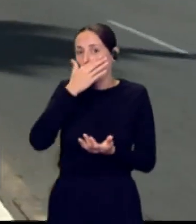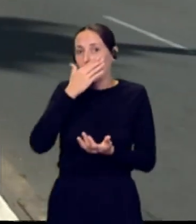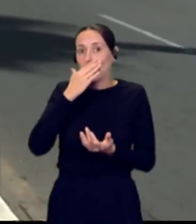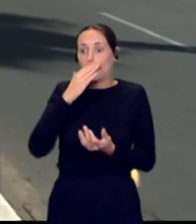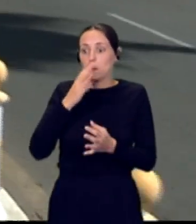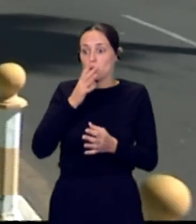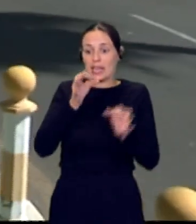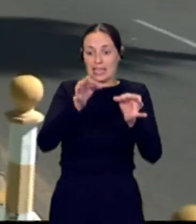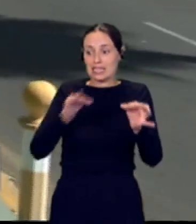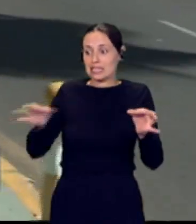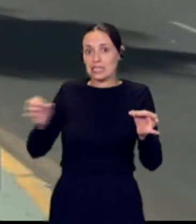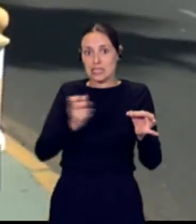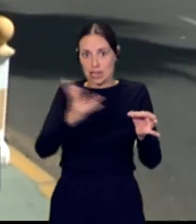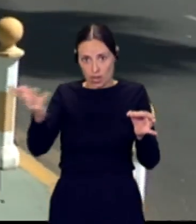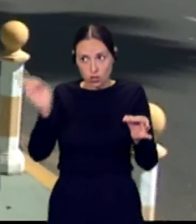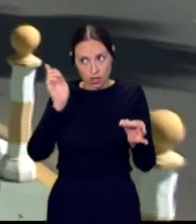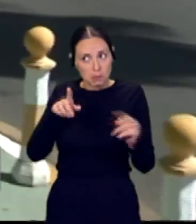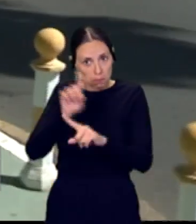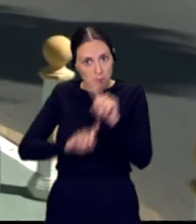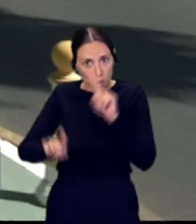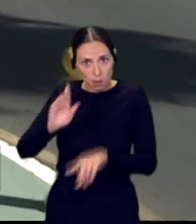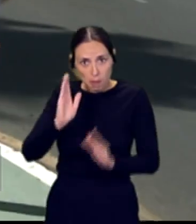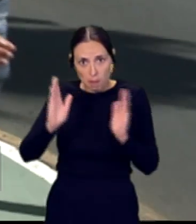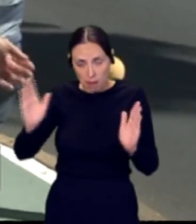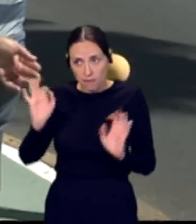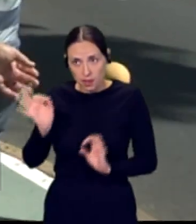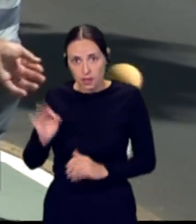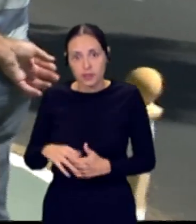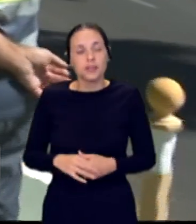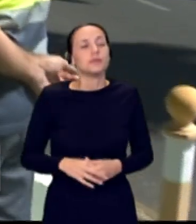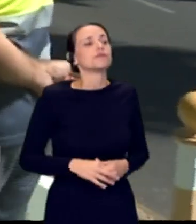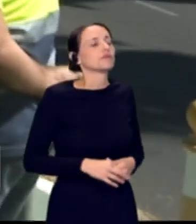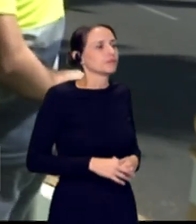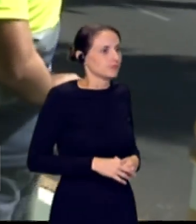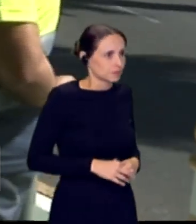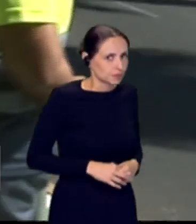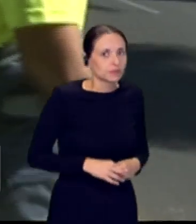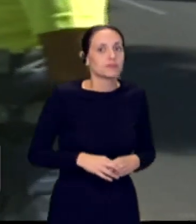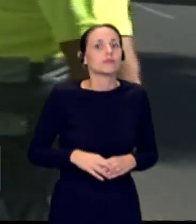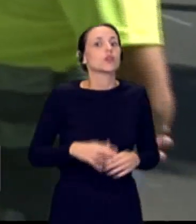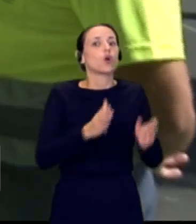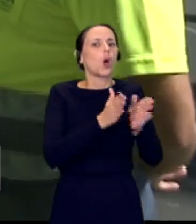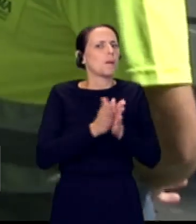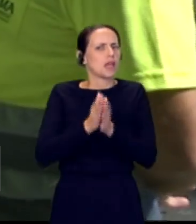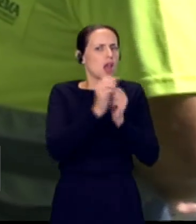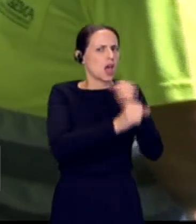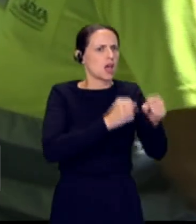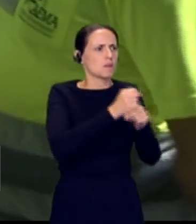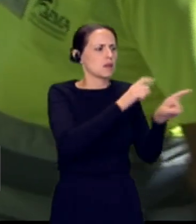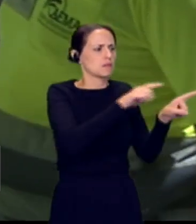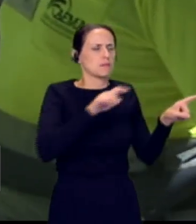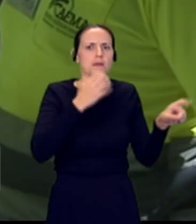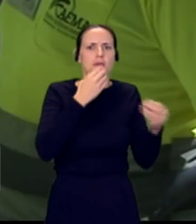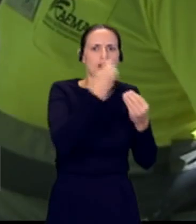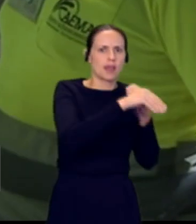islas sufren esta problemática, ¿verdad? Así es. Tenemos varios compañeros de otros aeropuertos, desde el aeropuerto Gran